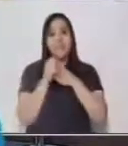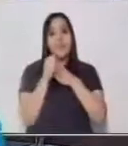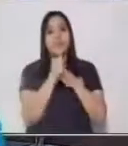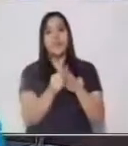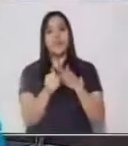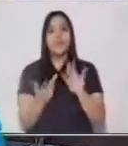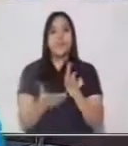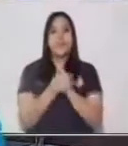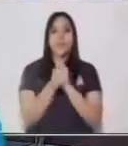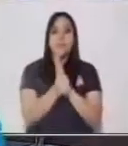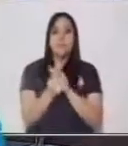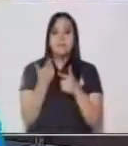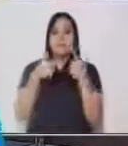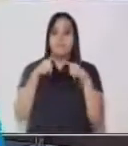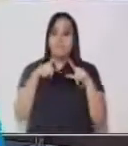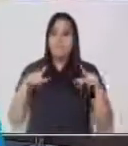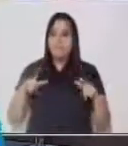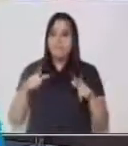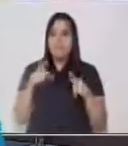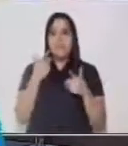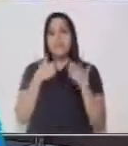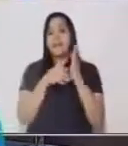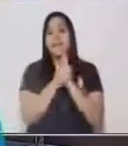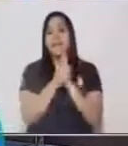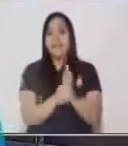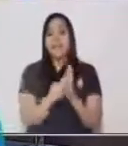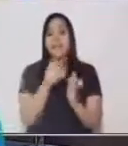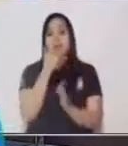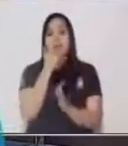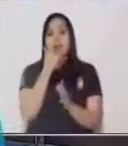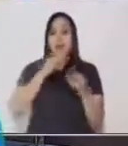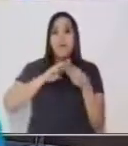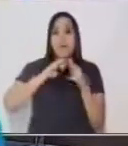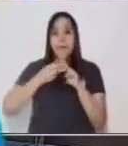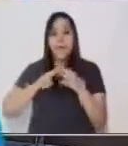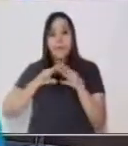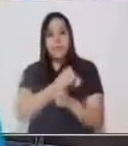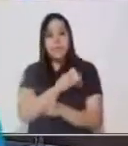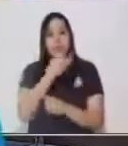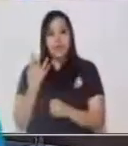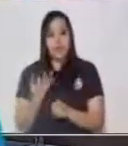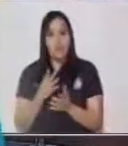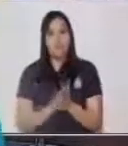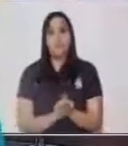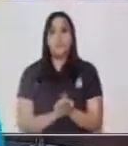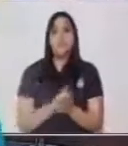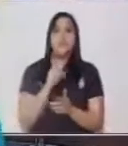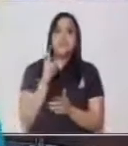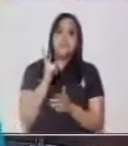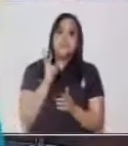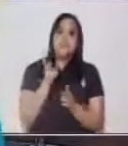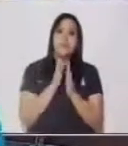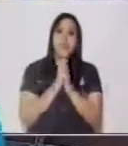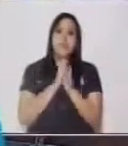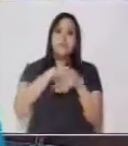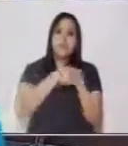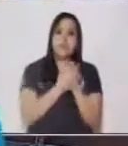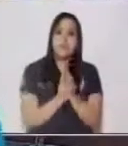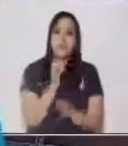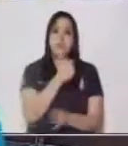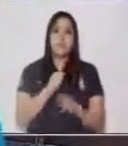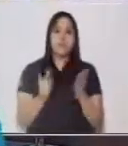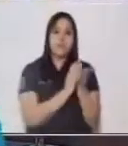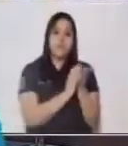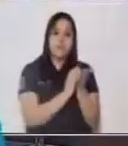la memoria y la habilidad numérica. Antes de empezar, te recomiendo lavarte tus manos constantemente con agua y jabón y si no cuentas con ello puedes